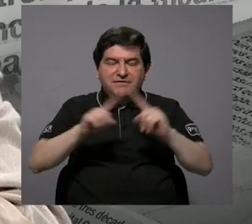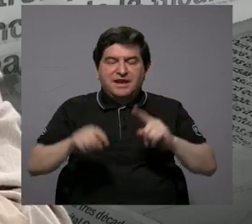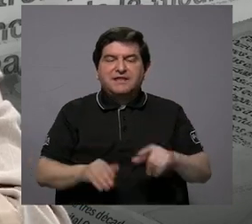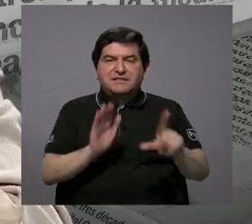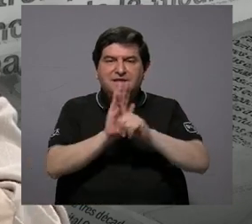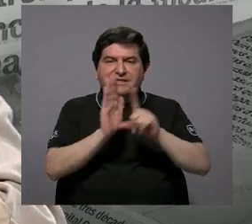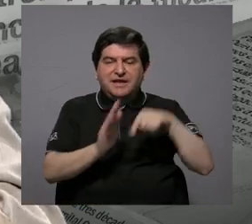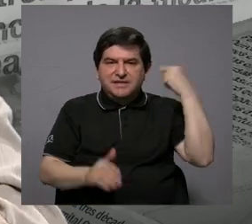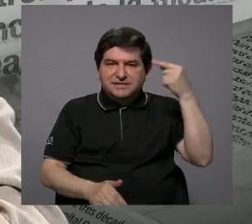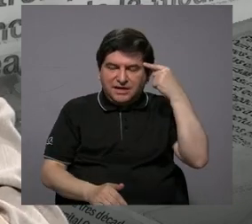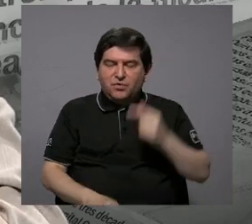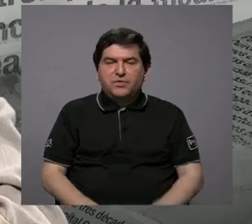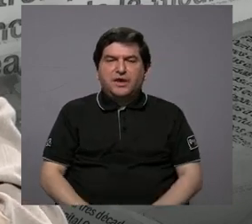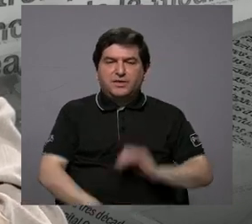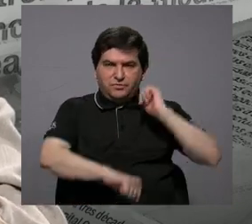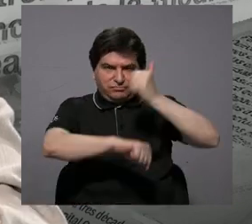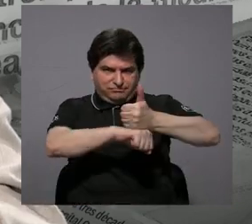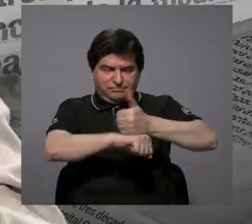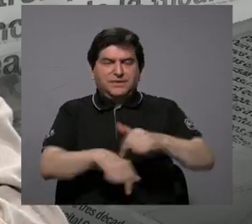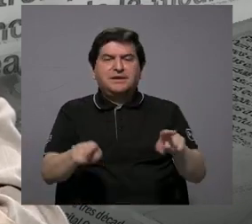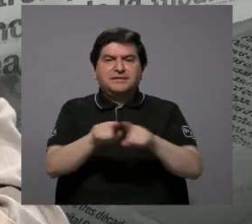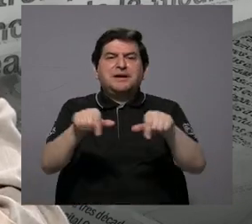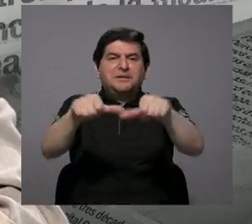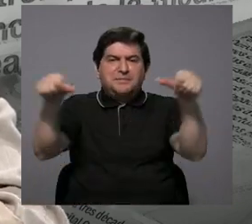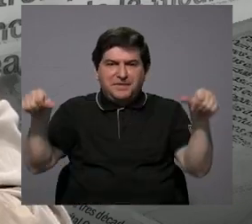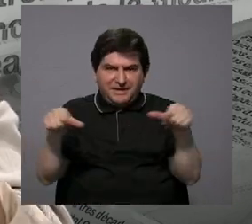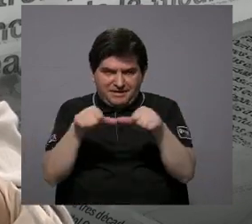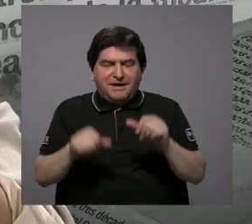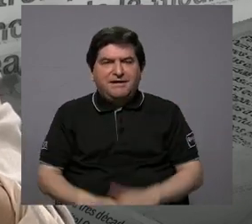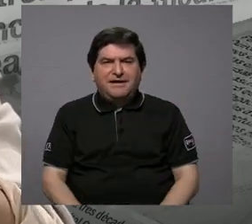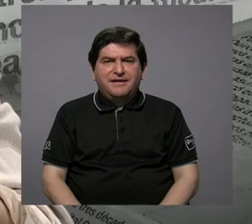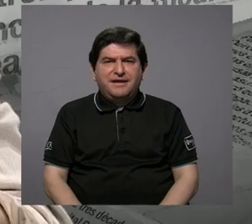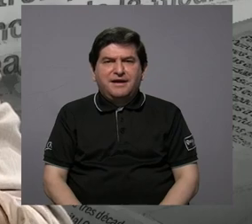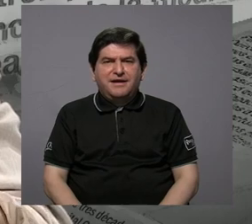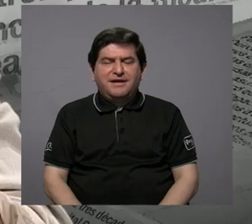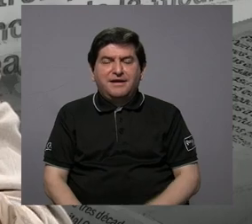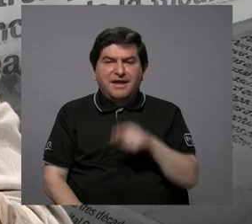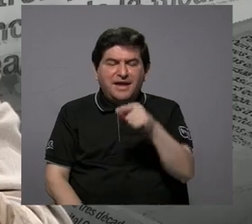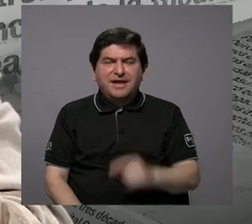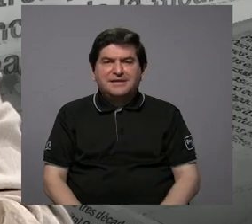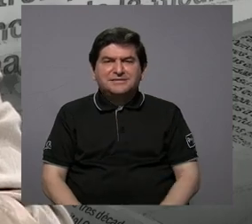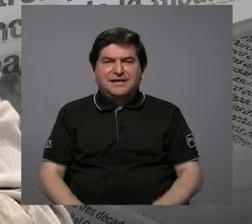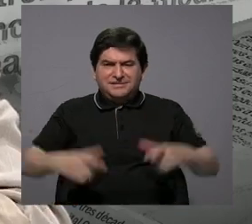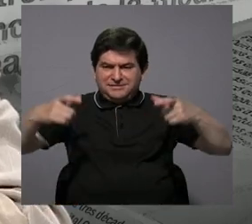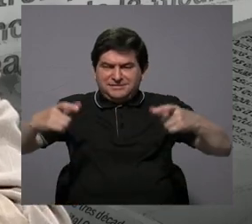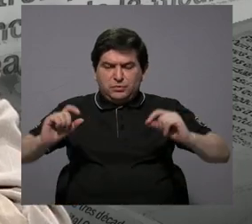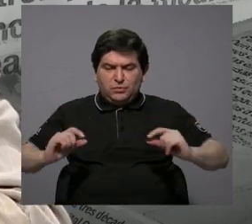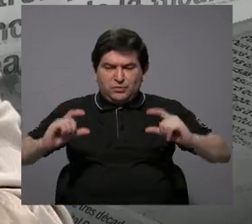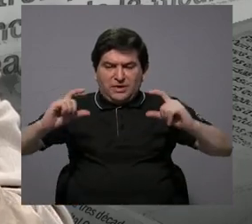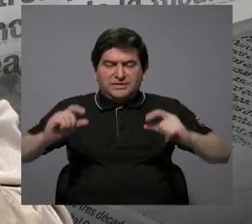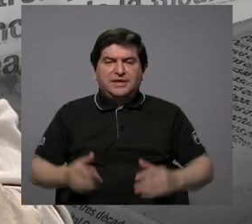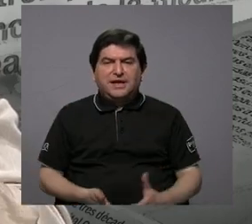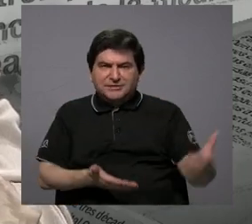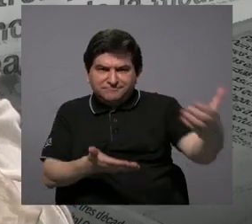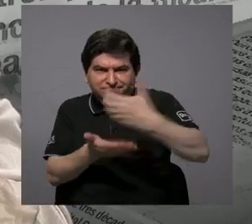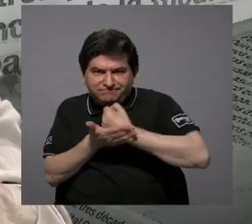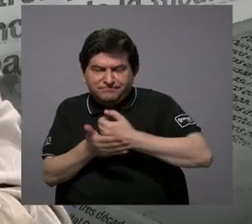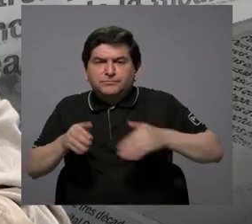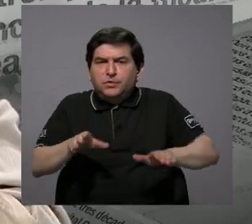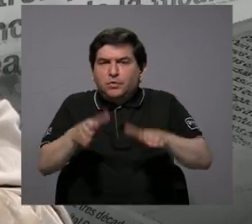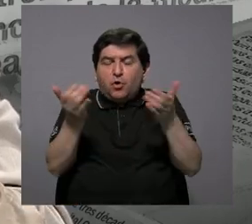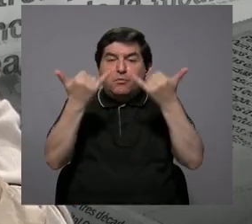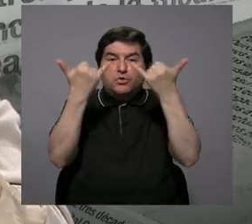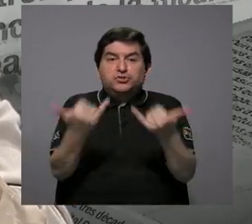leyes, también está trabajando la sección de cómo recuperar esas baterías y estudios, además, bueno,